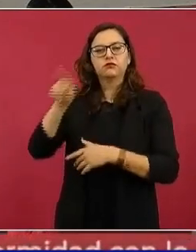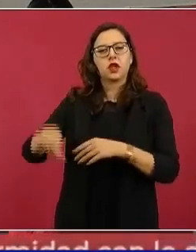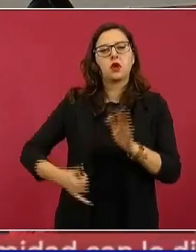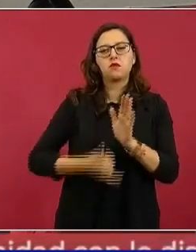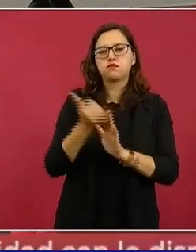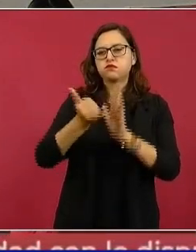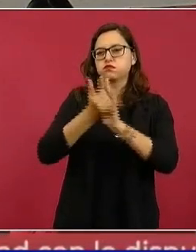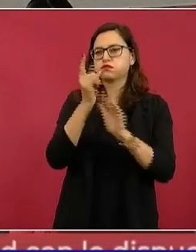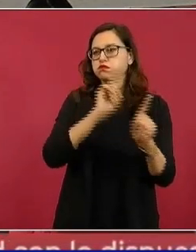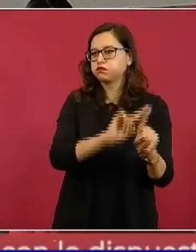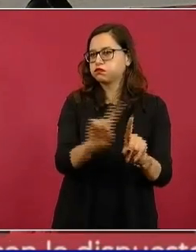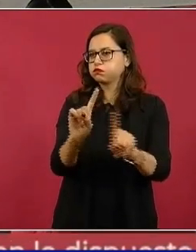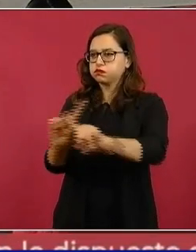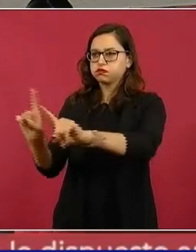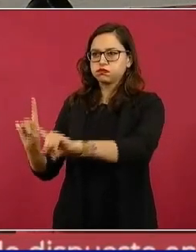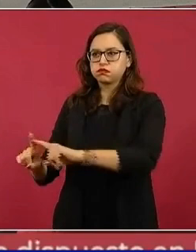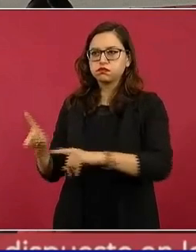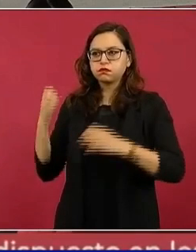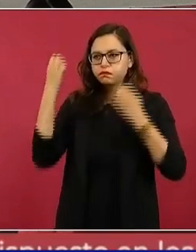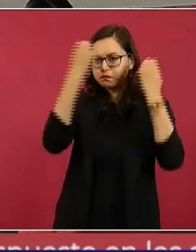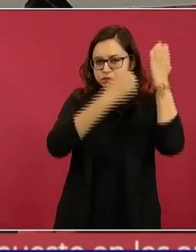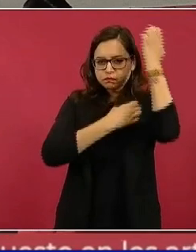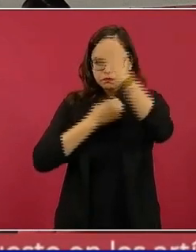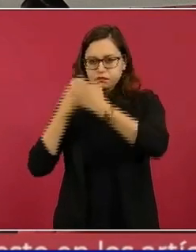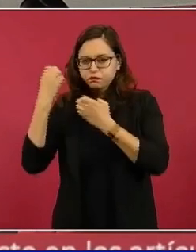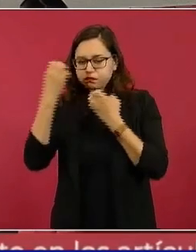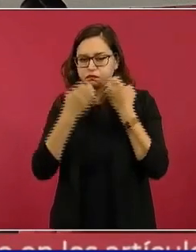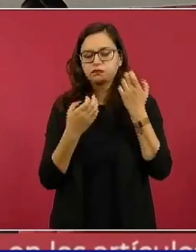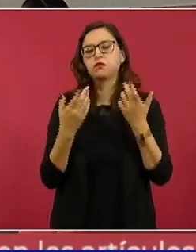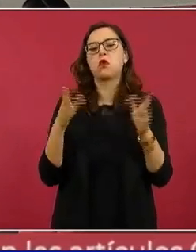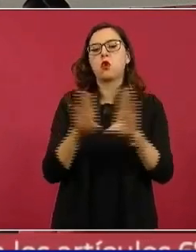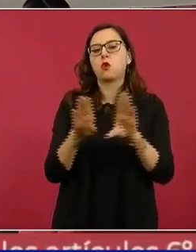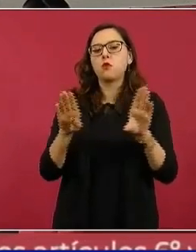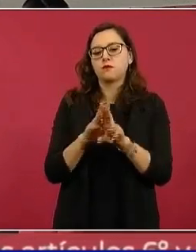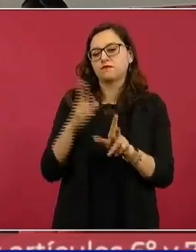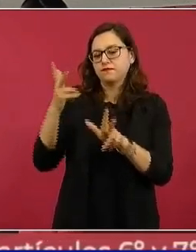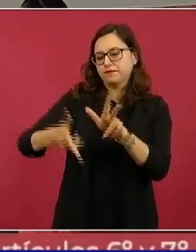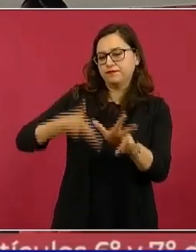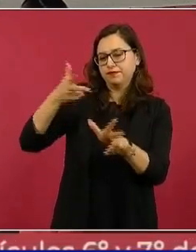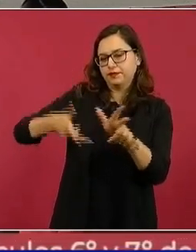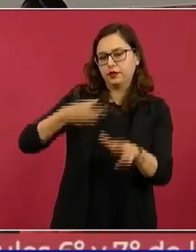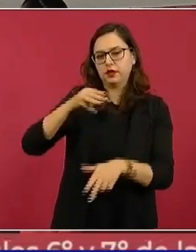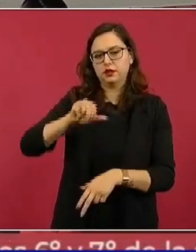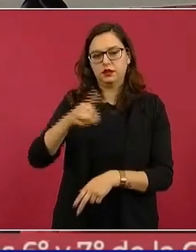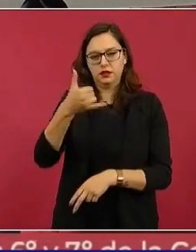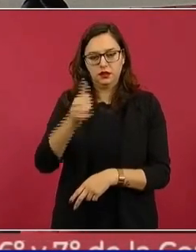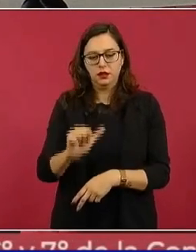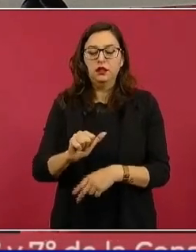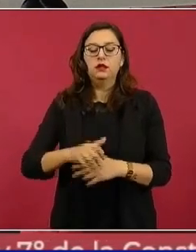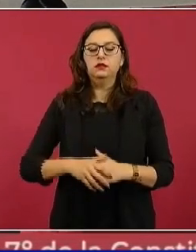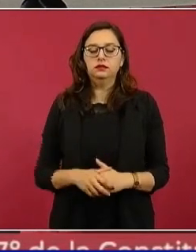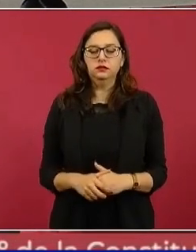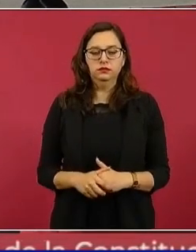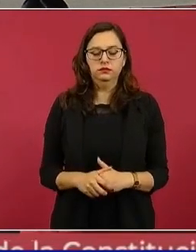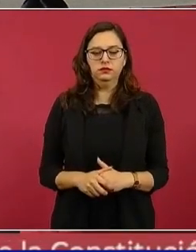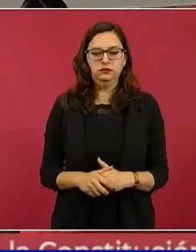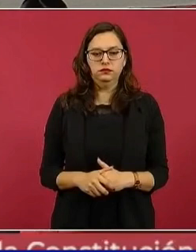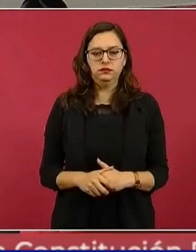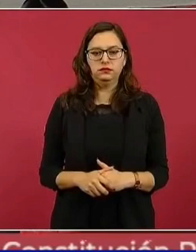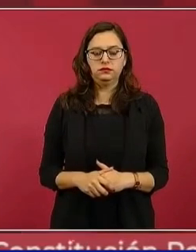el avance de obra del Tren Maya. Vamos a estar